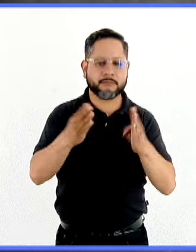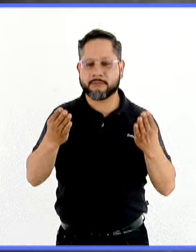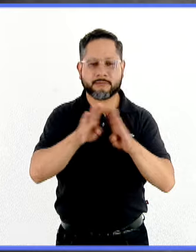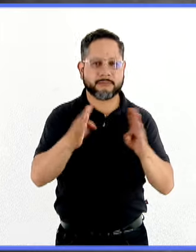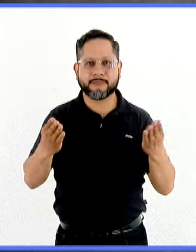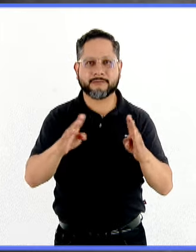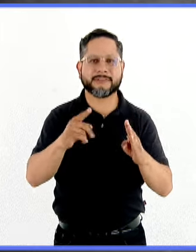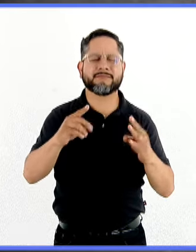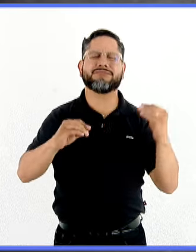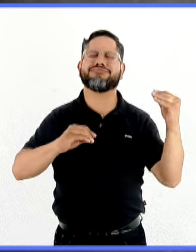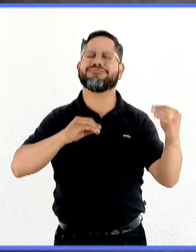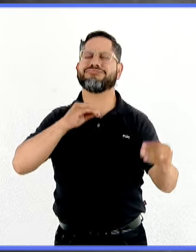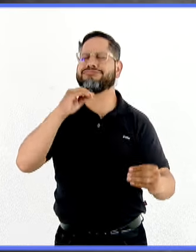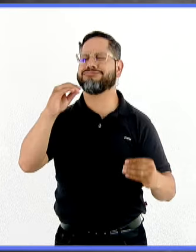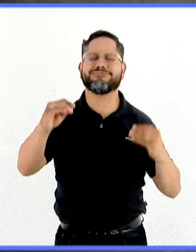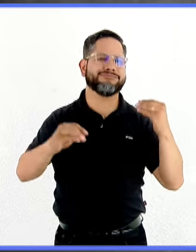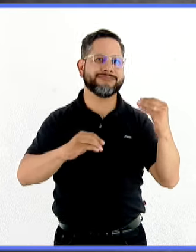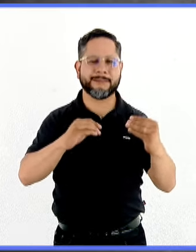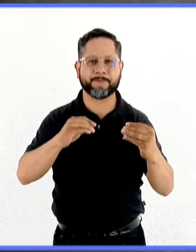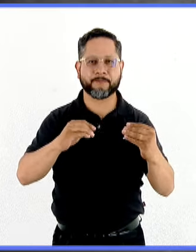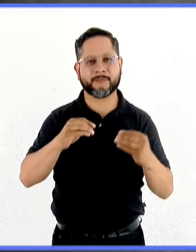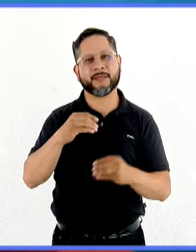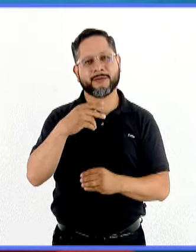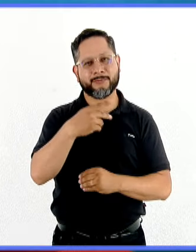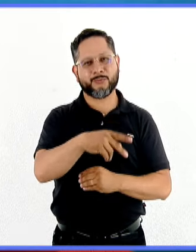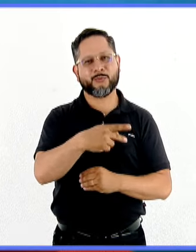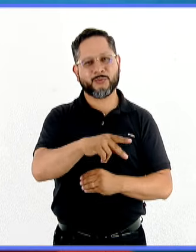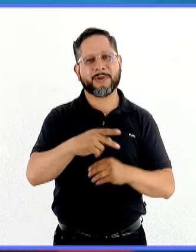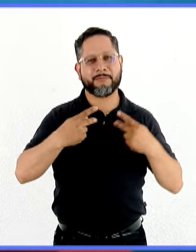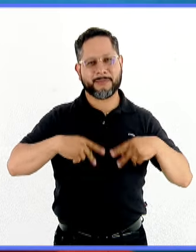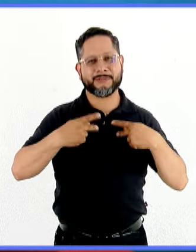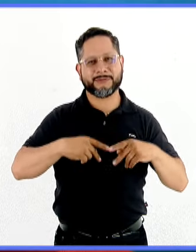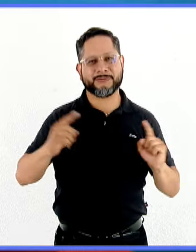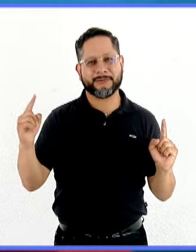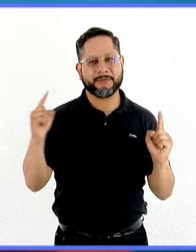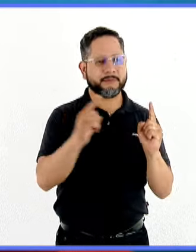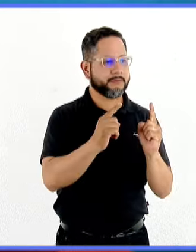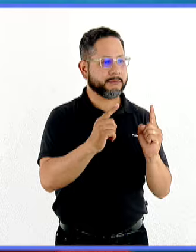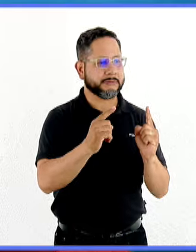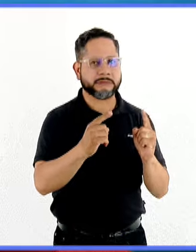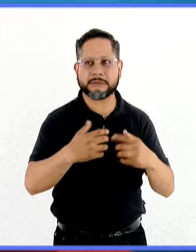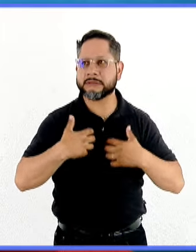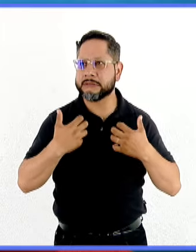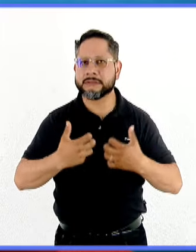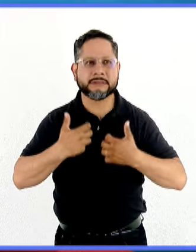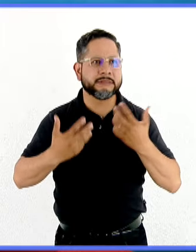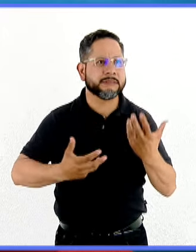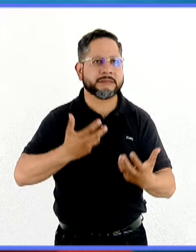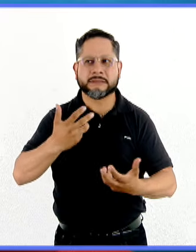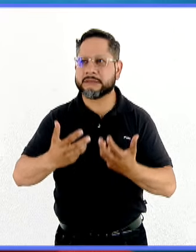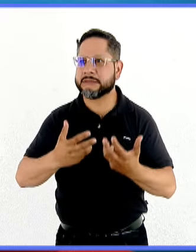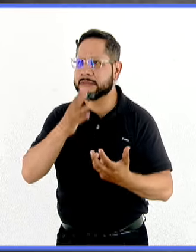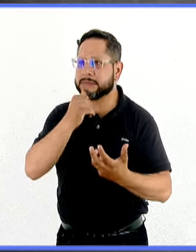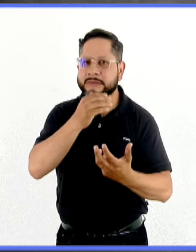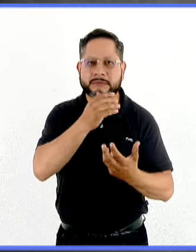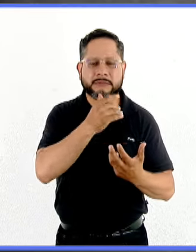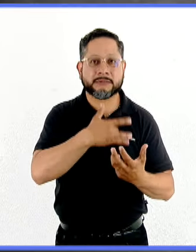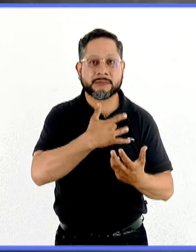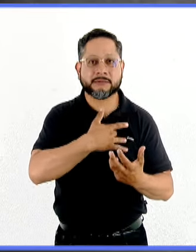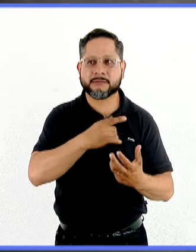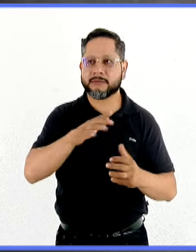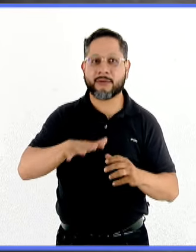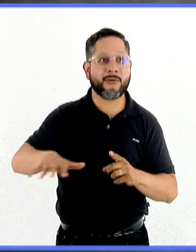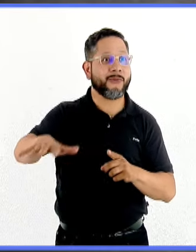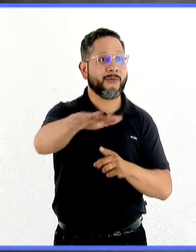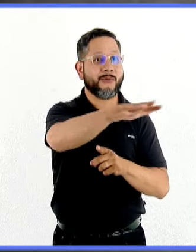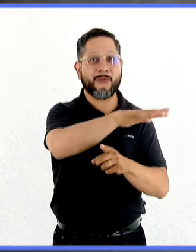tenemos estas dos situaciones. Una, la propia desesperación del sujeto, que generalmente tiene altos niveles de ansiedad y muchas veces la ansiedad que genera en